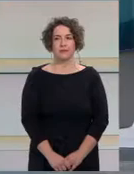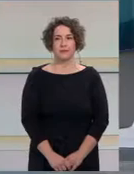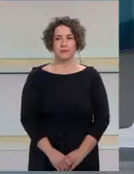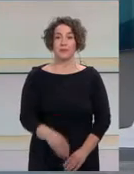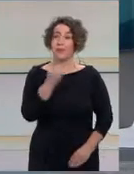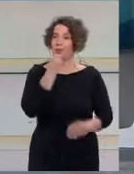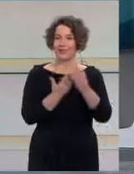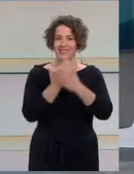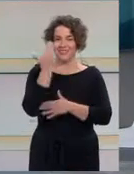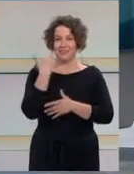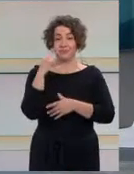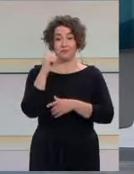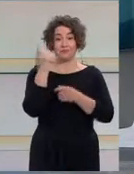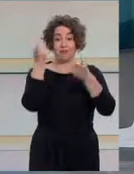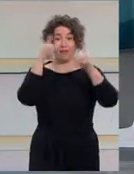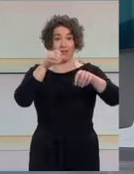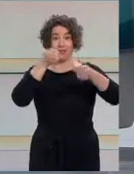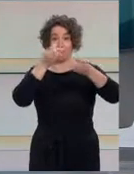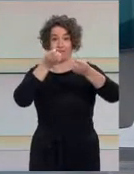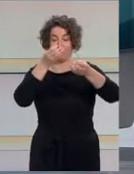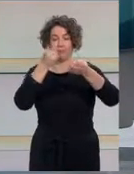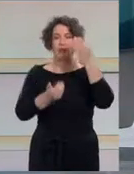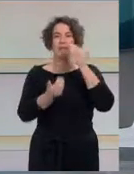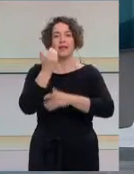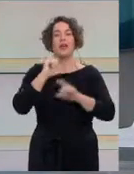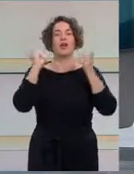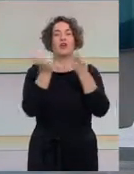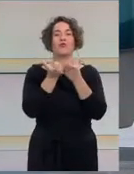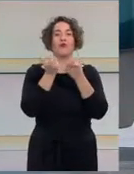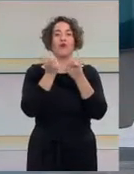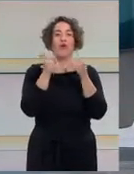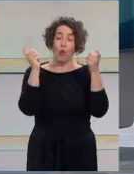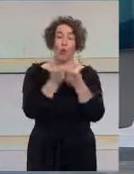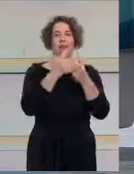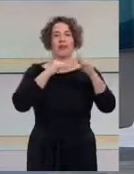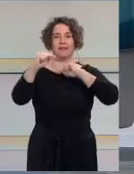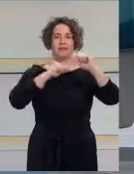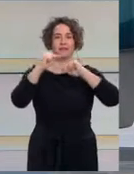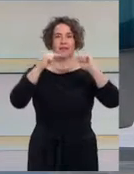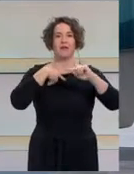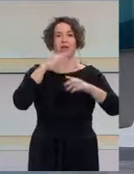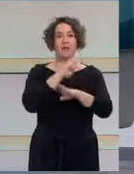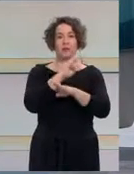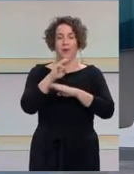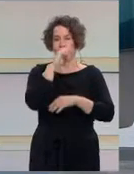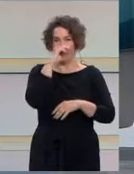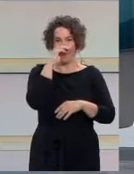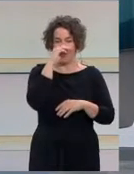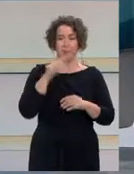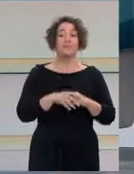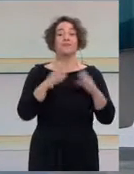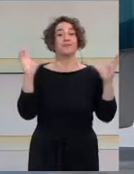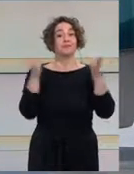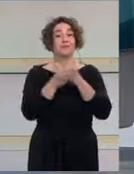Muy buenos días, primera cita informativa de la mañana, la reunión de la Junta Directiva del Partido Popular. Un encuentro que estará presidido por Mariano